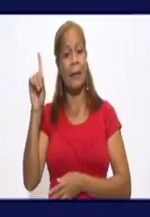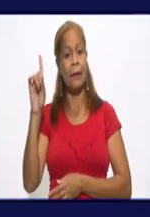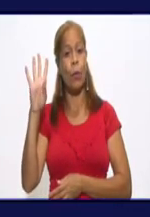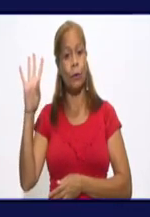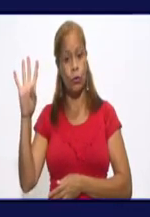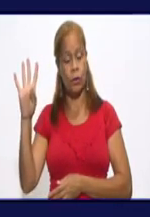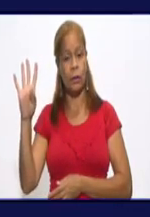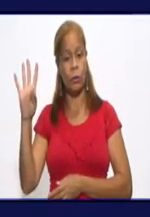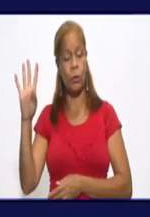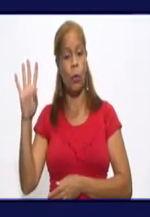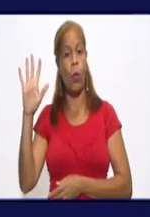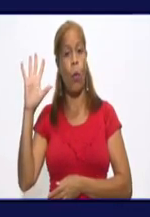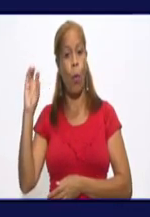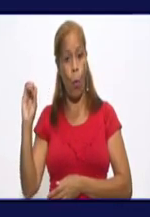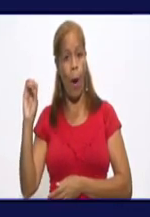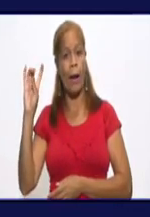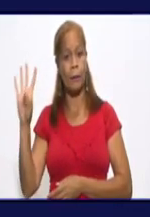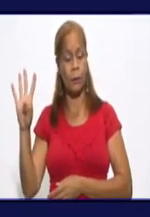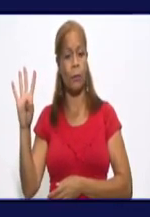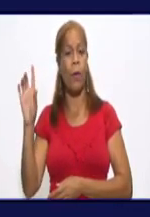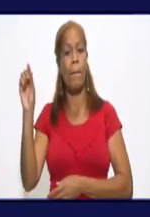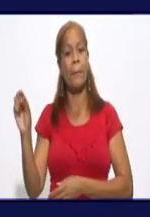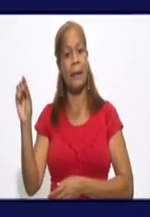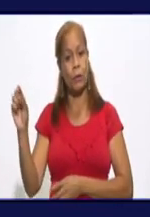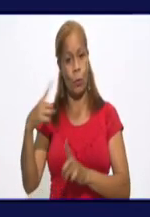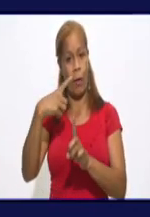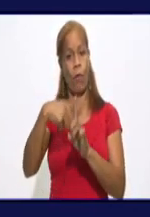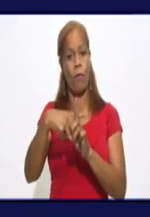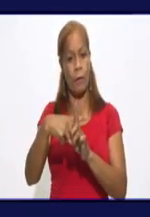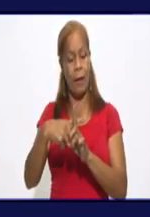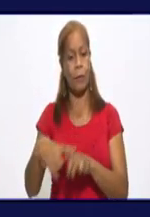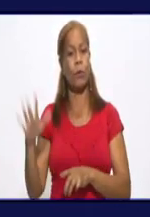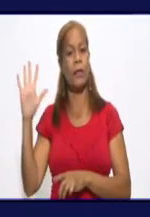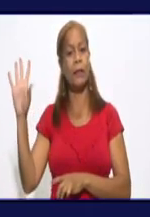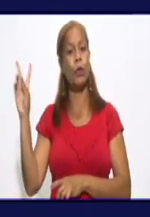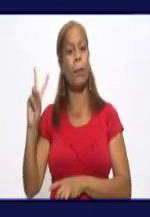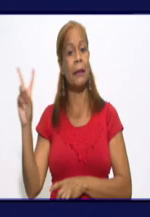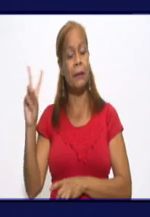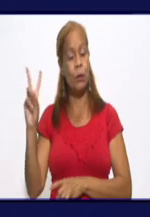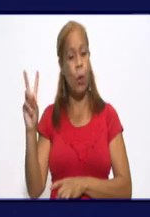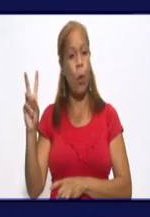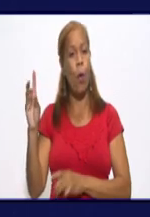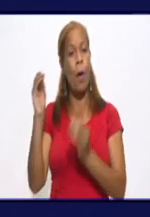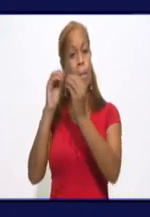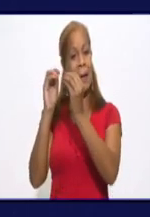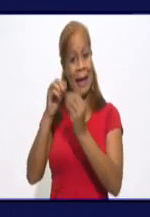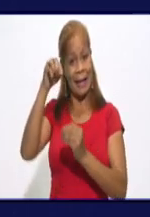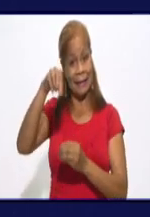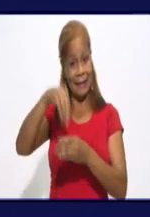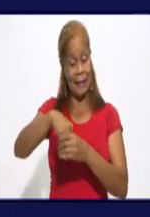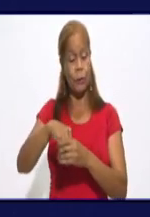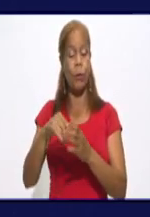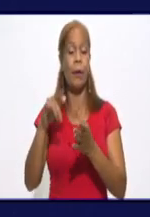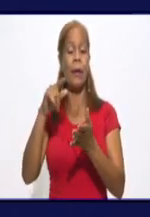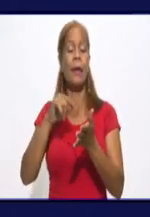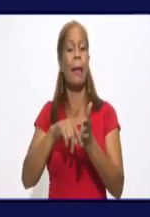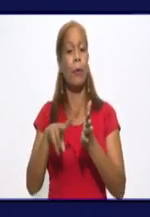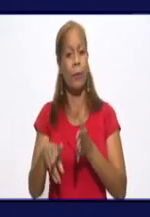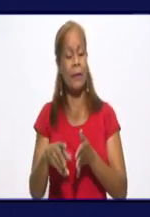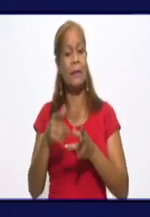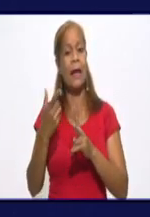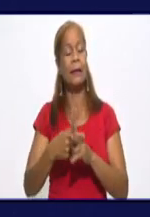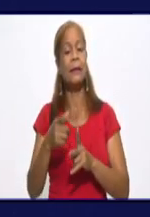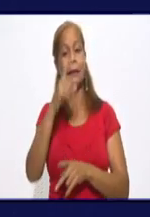4 casos confirmados, de ellos 4.522 son autóctonos y 182 viajeros. En la edad